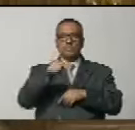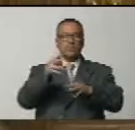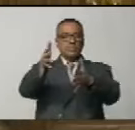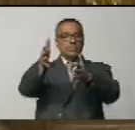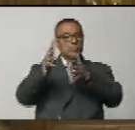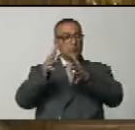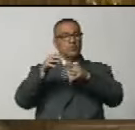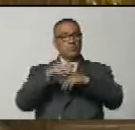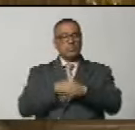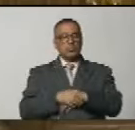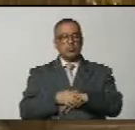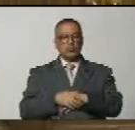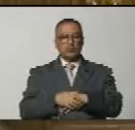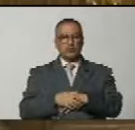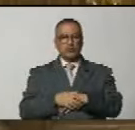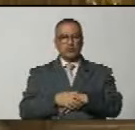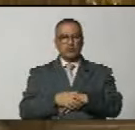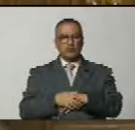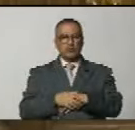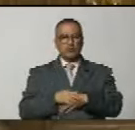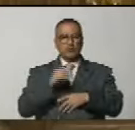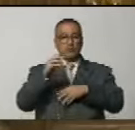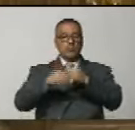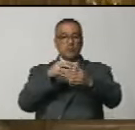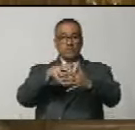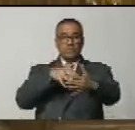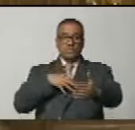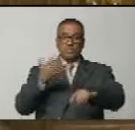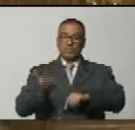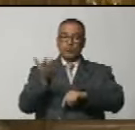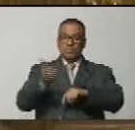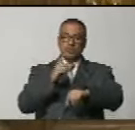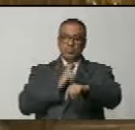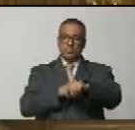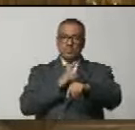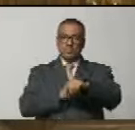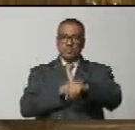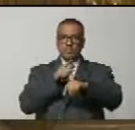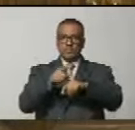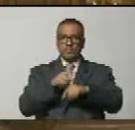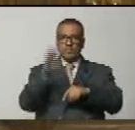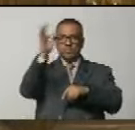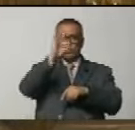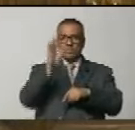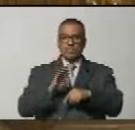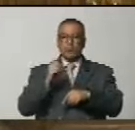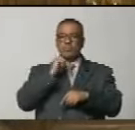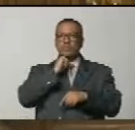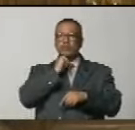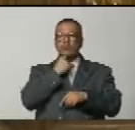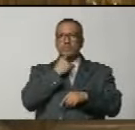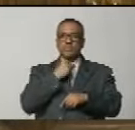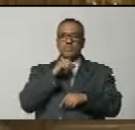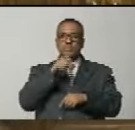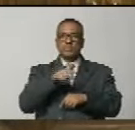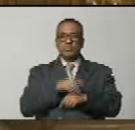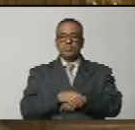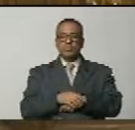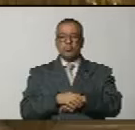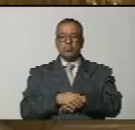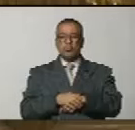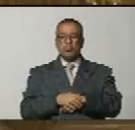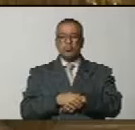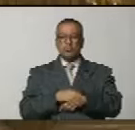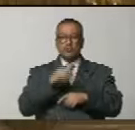triunfo cobra mayor importancia en momentos en que la Federación de Rusia